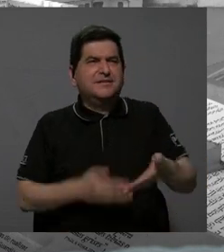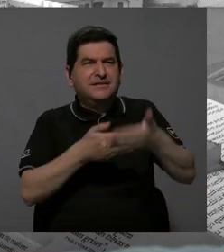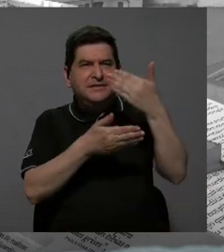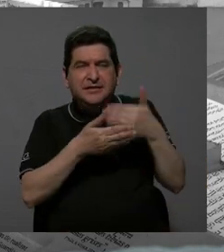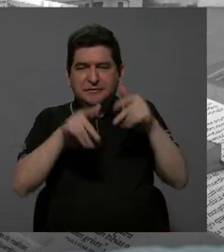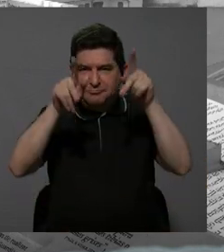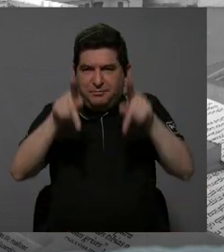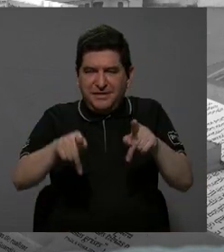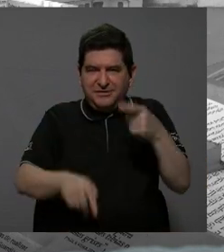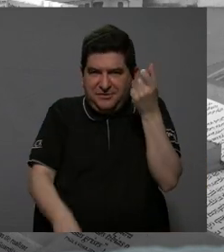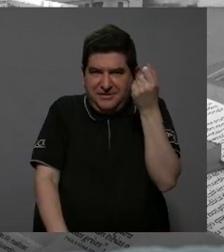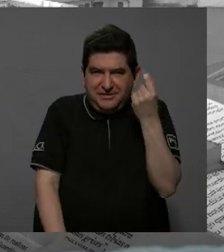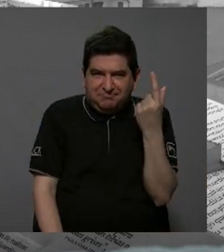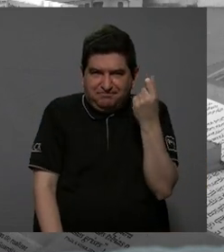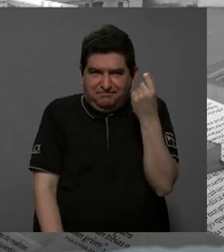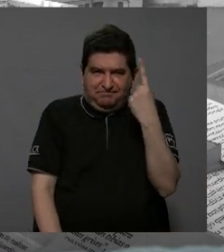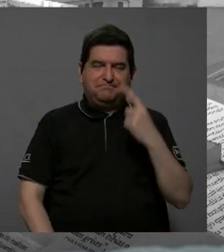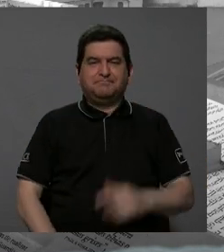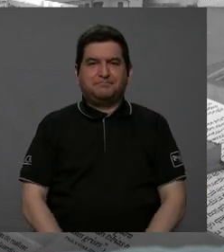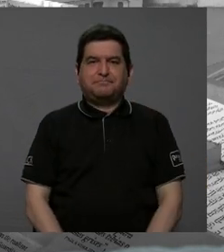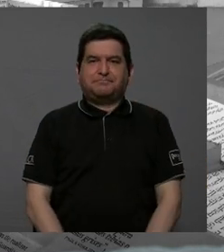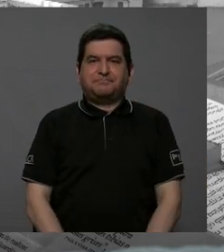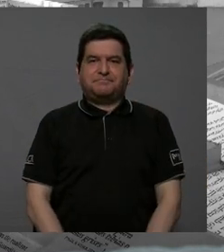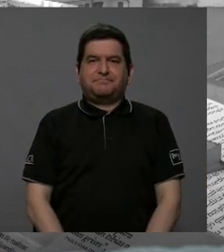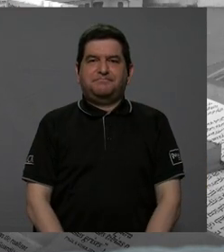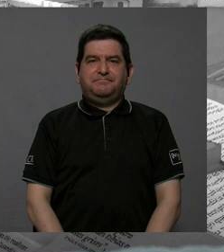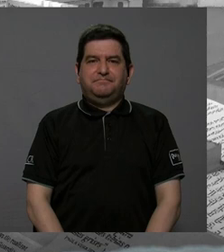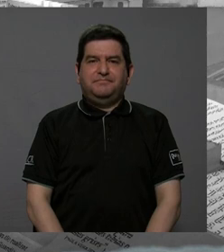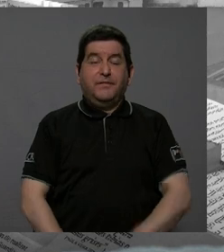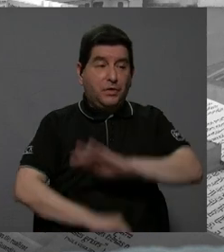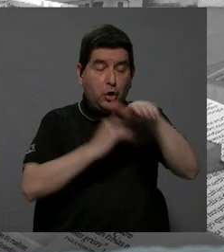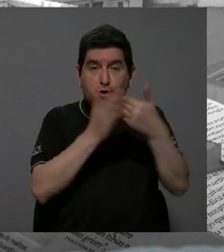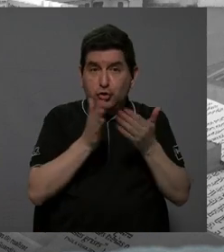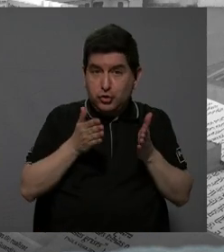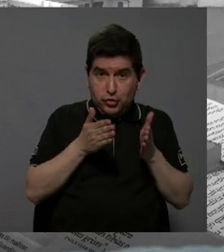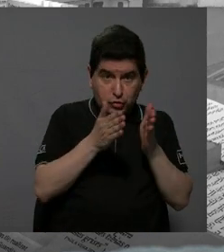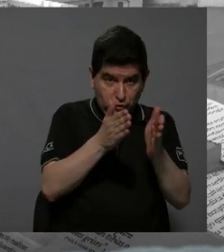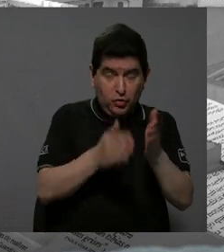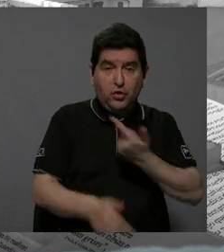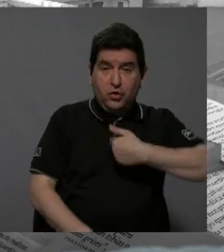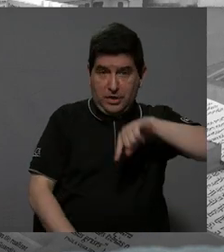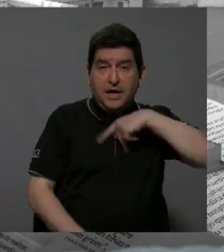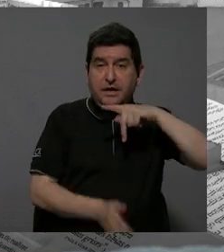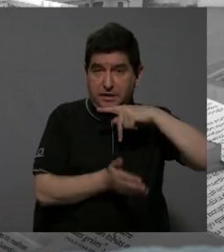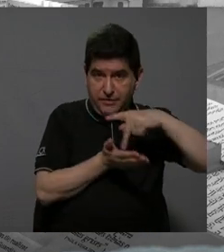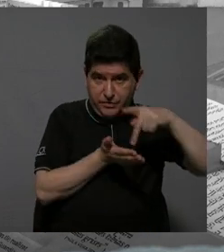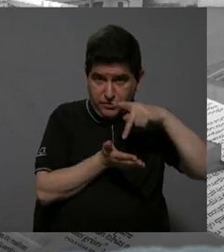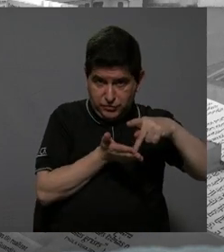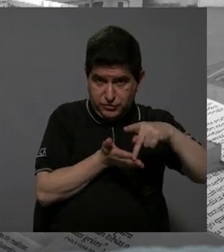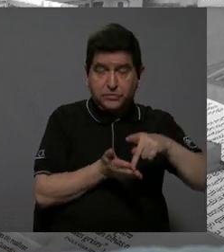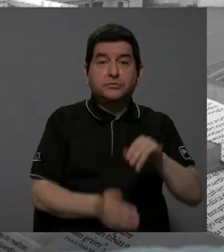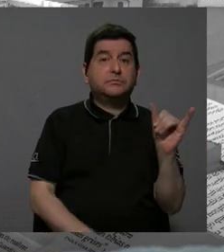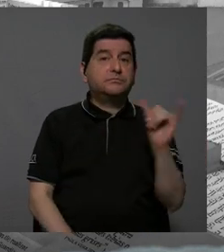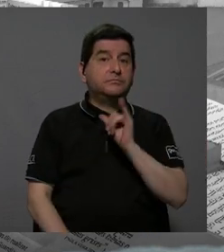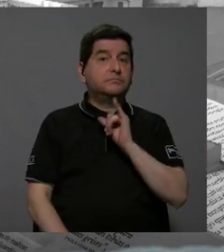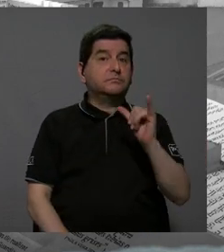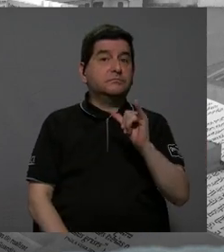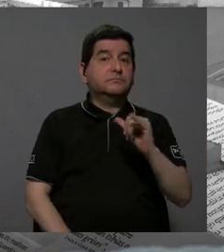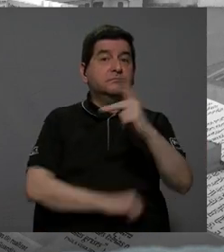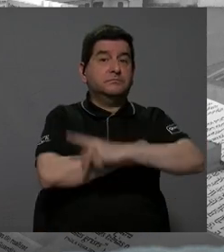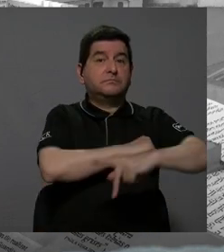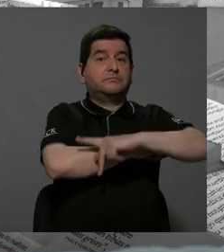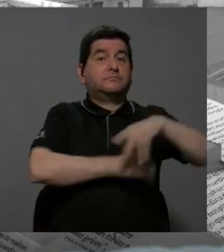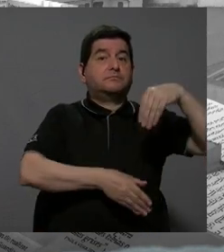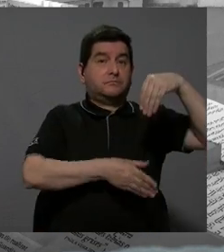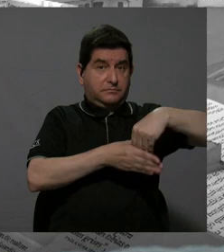que la gente tiene que entender que cualquier vía y por la cual estamos pagando, que además también el país